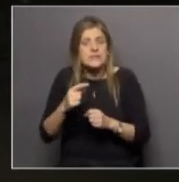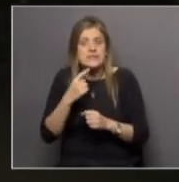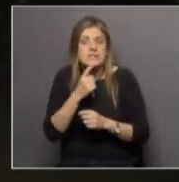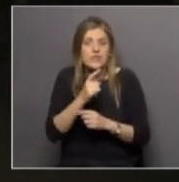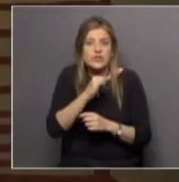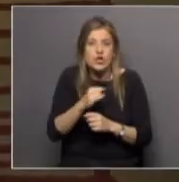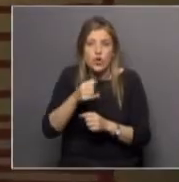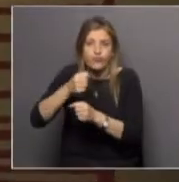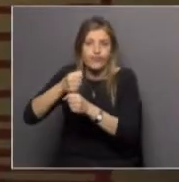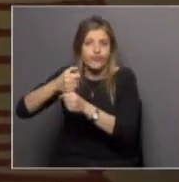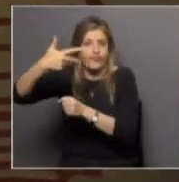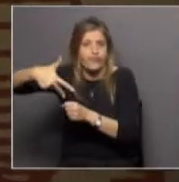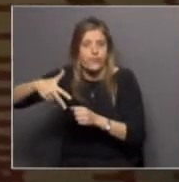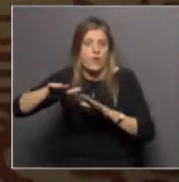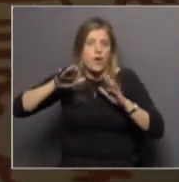sistema de ese tipo